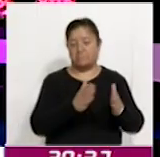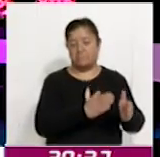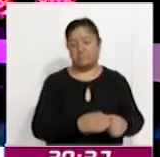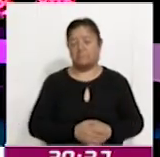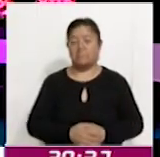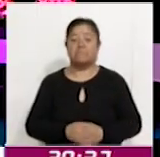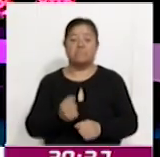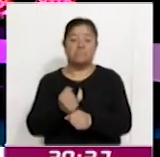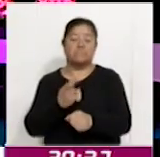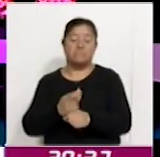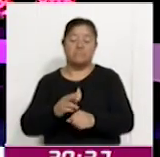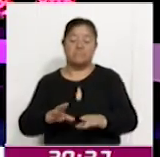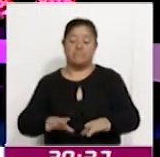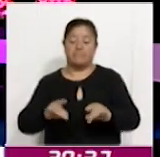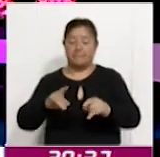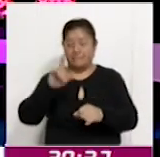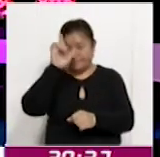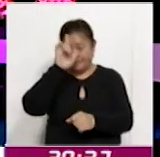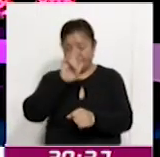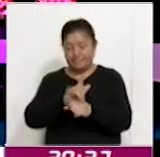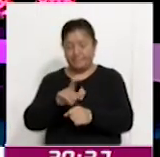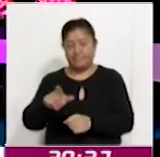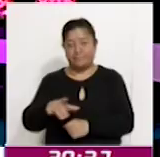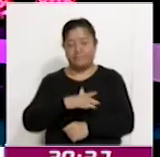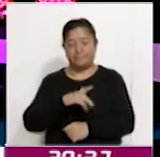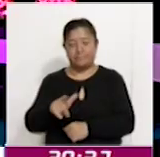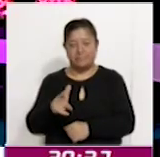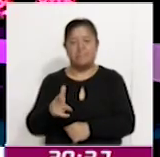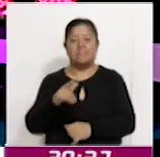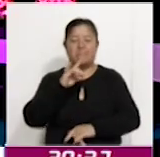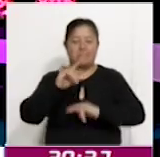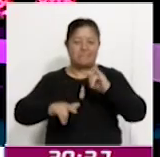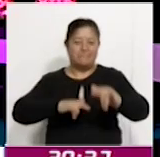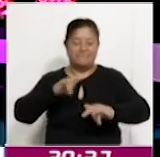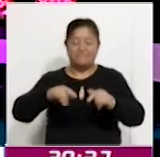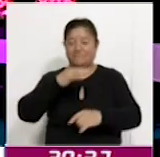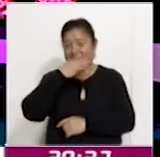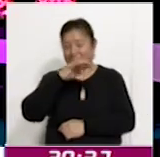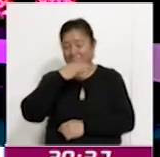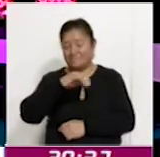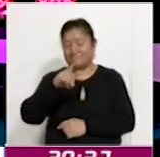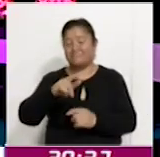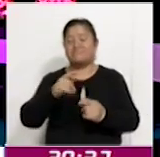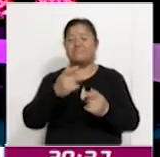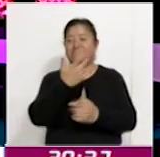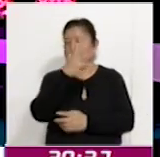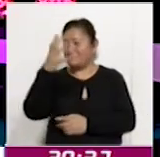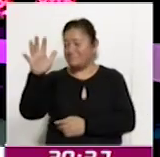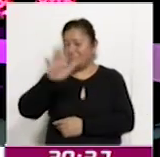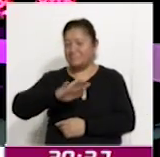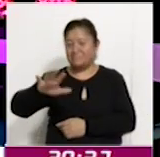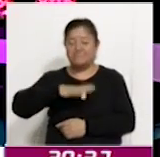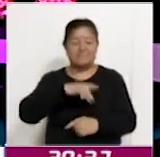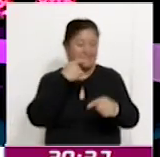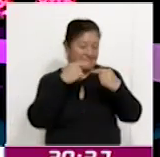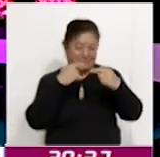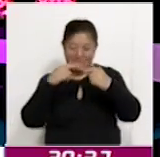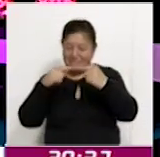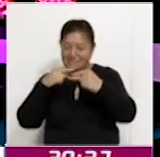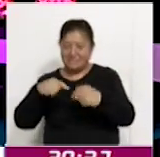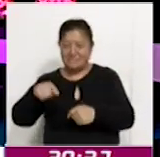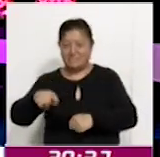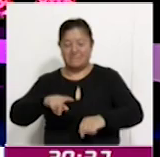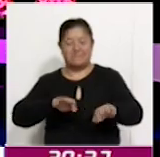Cultura de Tlaxcala fue la sede que albergó la fiesta climática, en donde se promovió el diálogo y la acción frente al cambio climático,